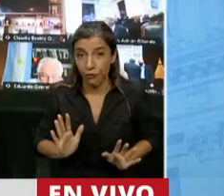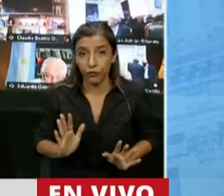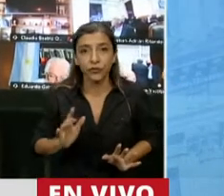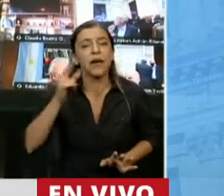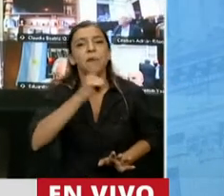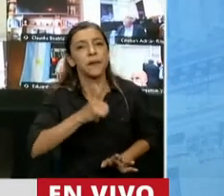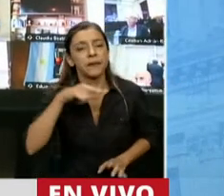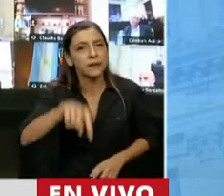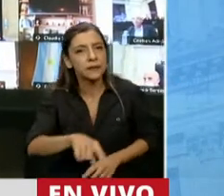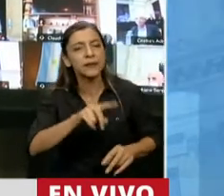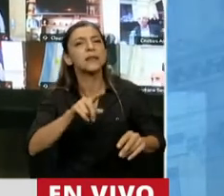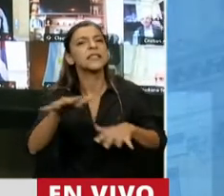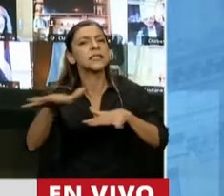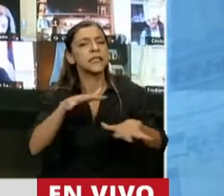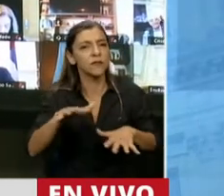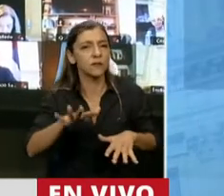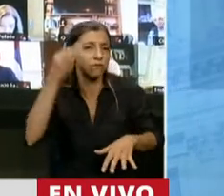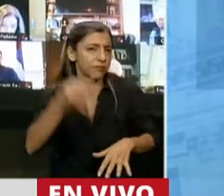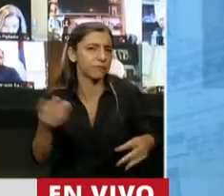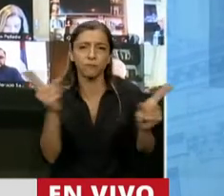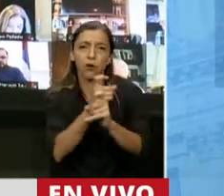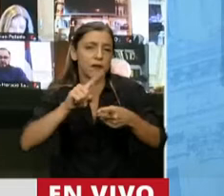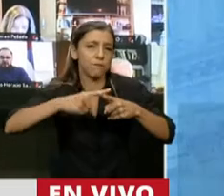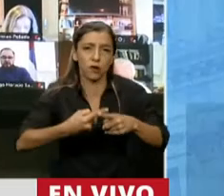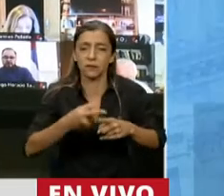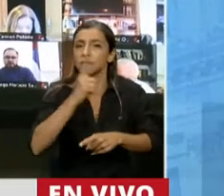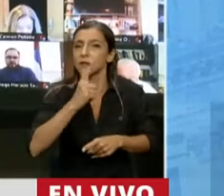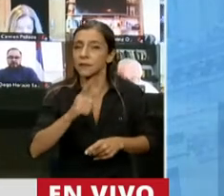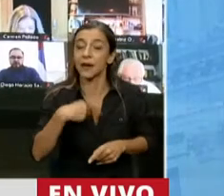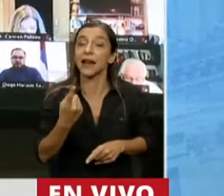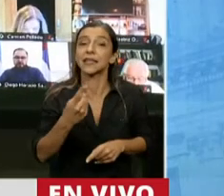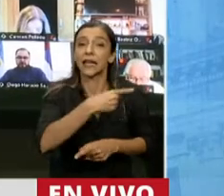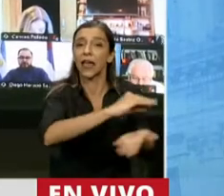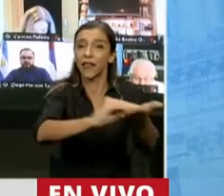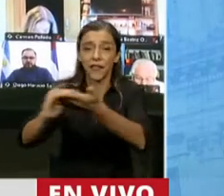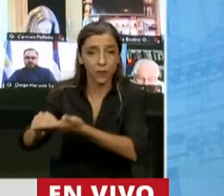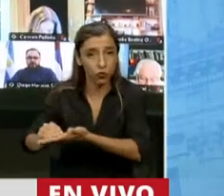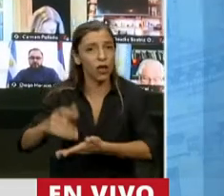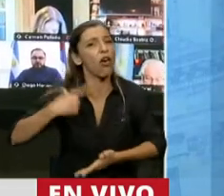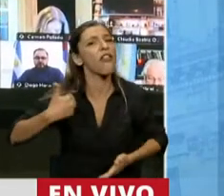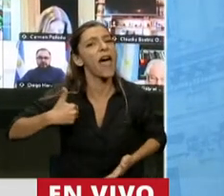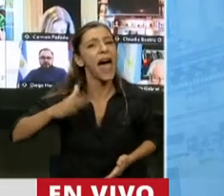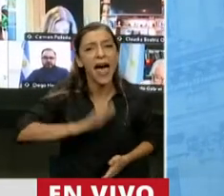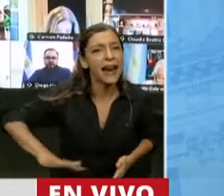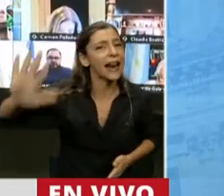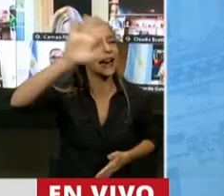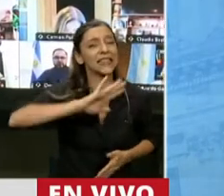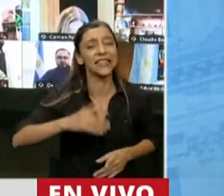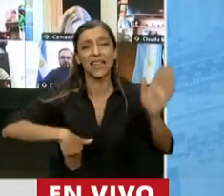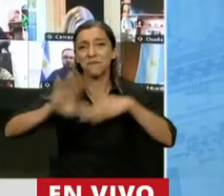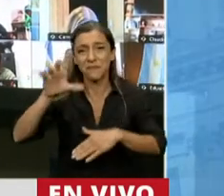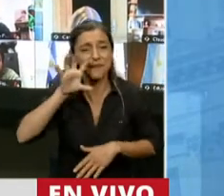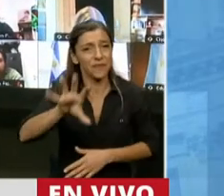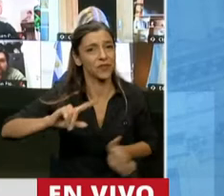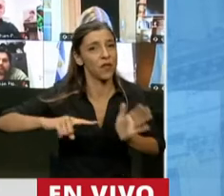político y creo que mis colegas, los diputados de toda la República Argentina, los diputados de la provincia de Buenos Aires, sobre todo,